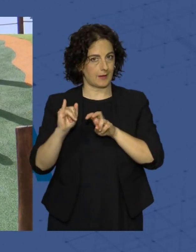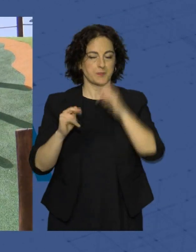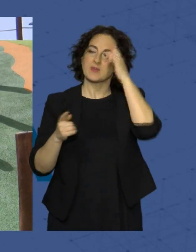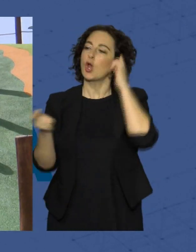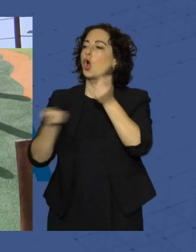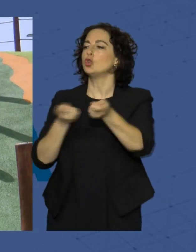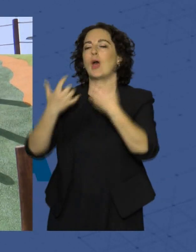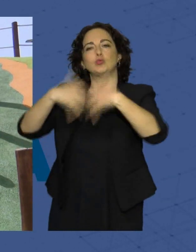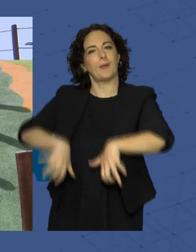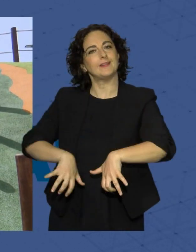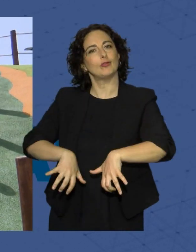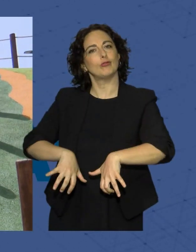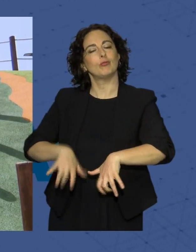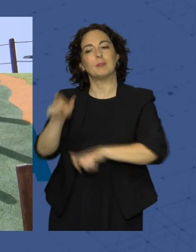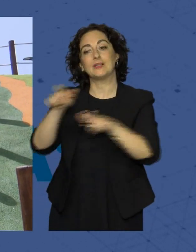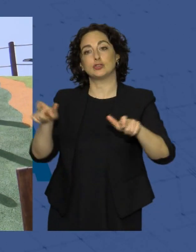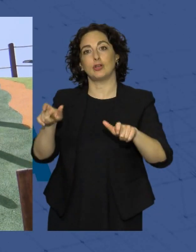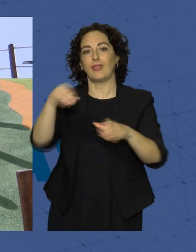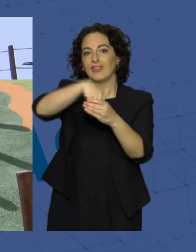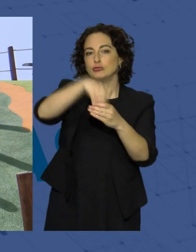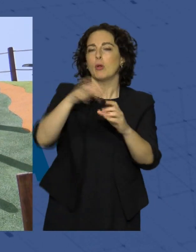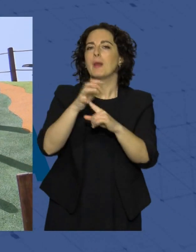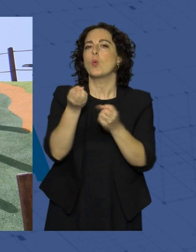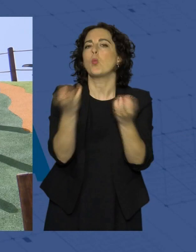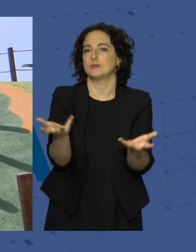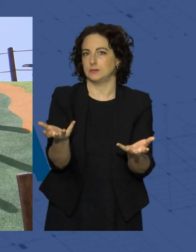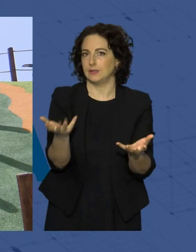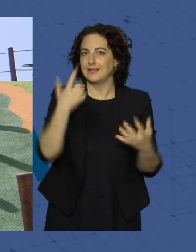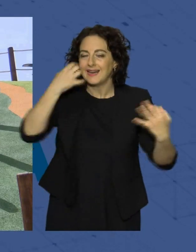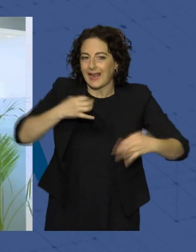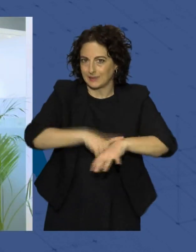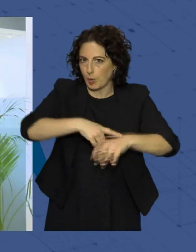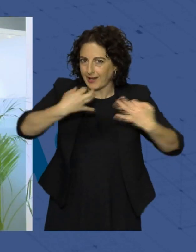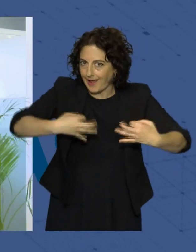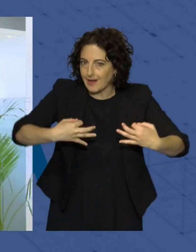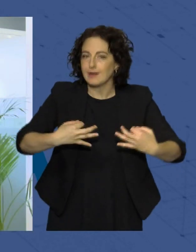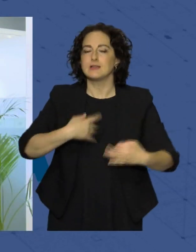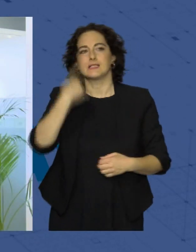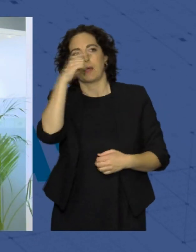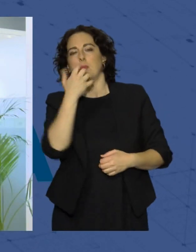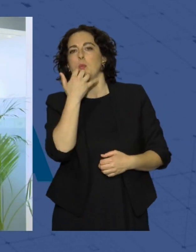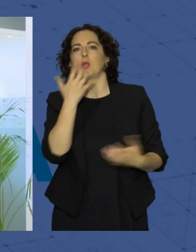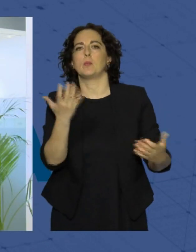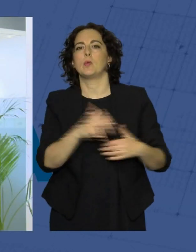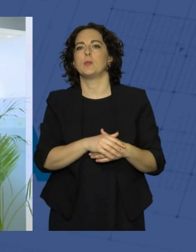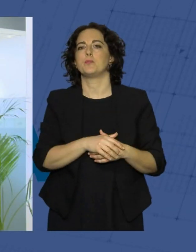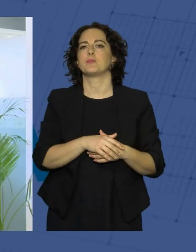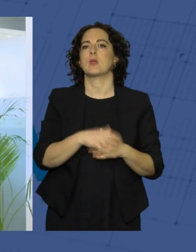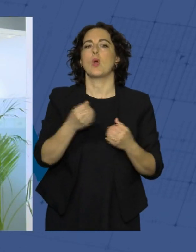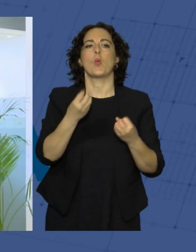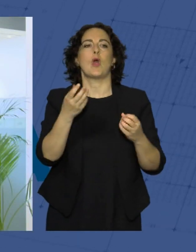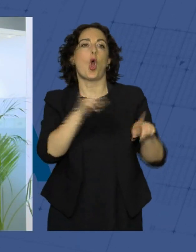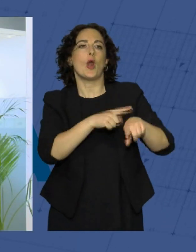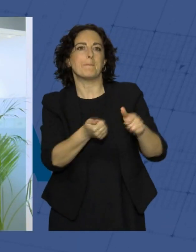automático de las personas que están dentro del parque en tiempo real. Sabemos por tanto en qué horario hay más fluencia,